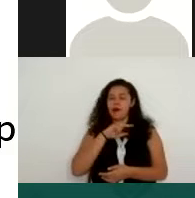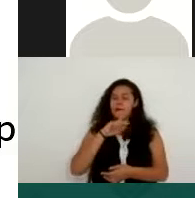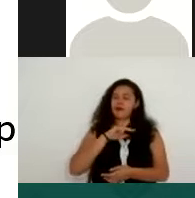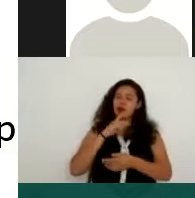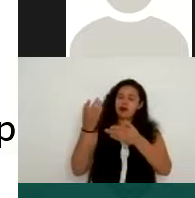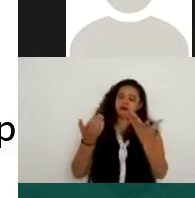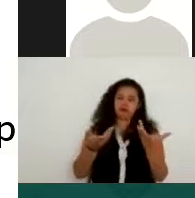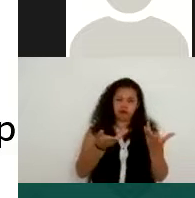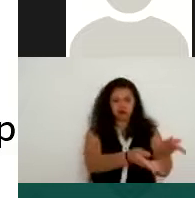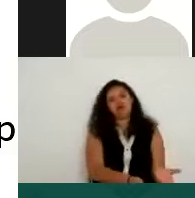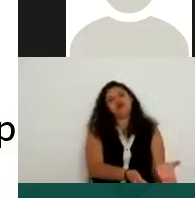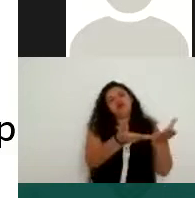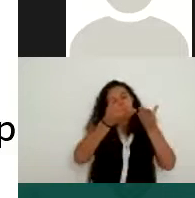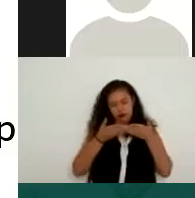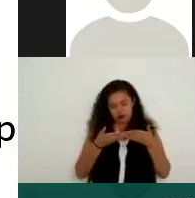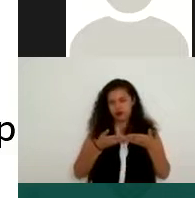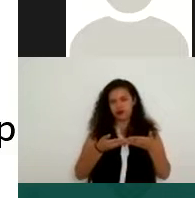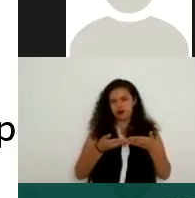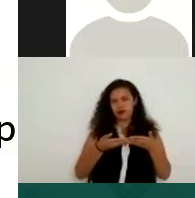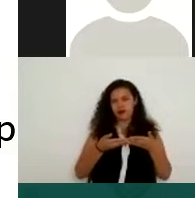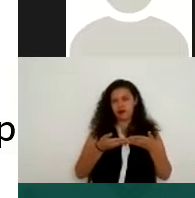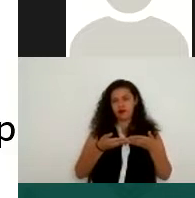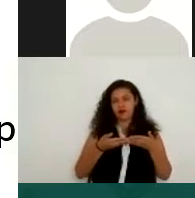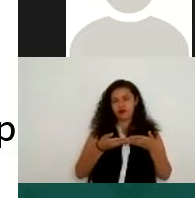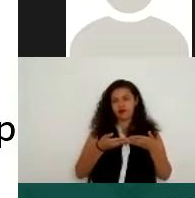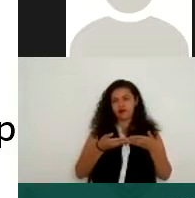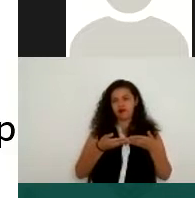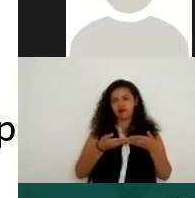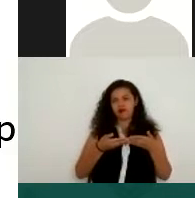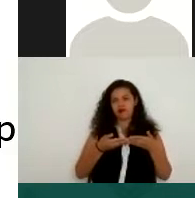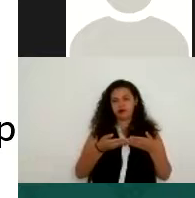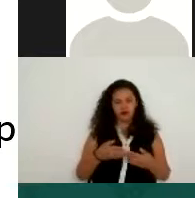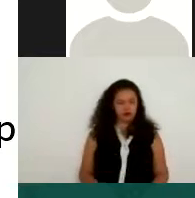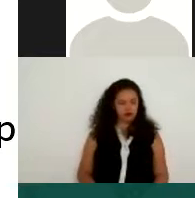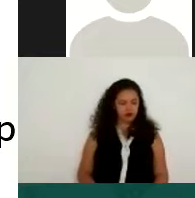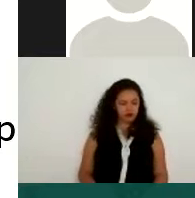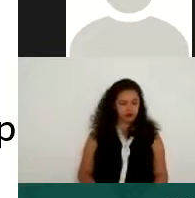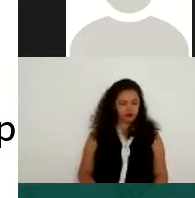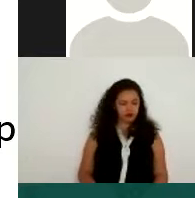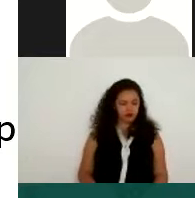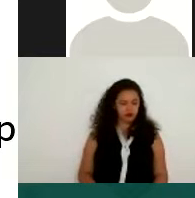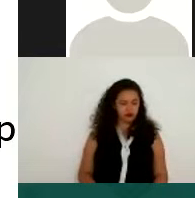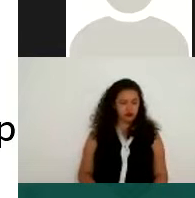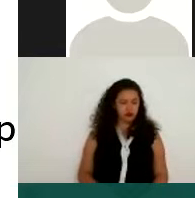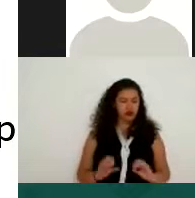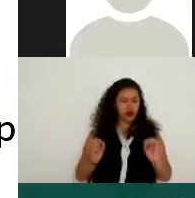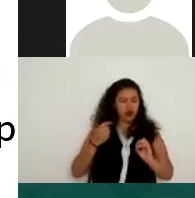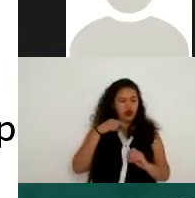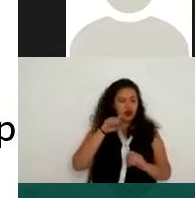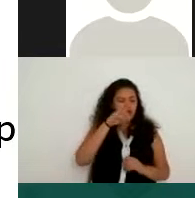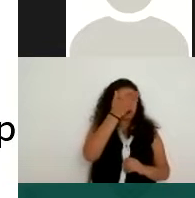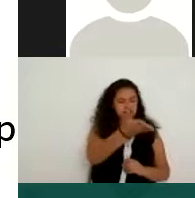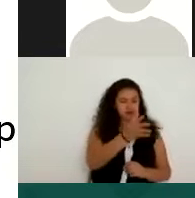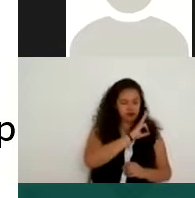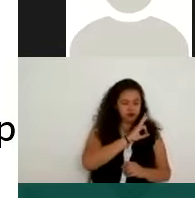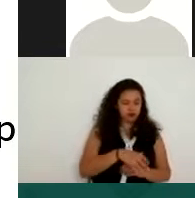ejemplo que es muy puntual que amablemente nos hace, o porque yo se los solicité directamente. Pero la parte de